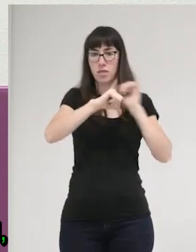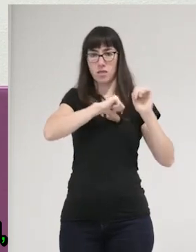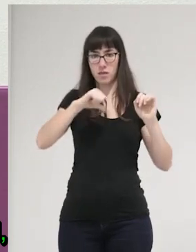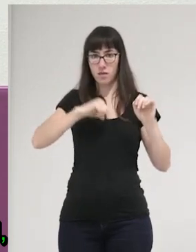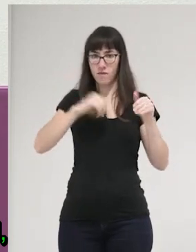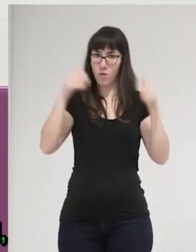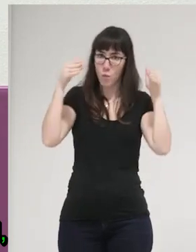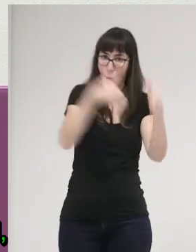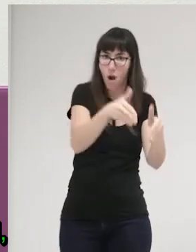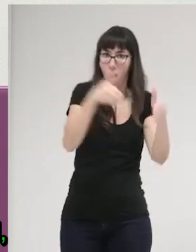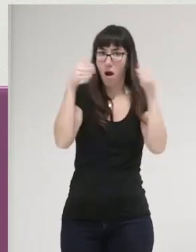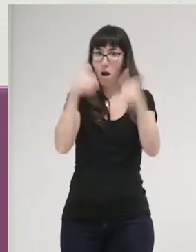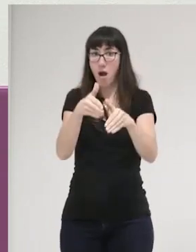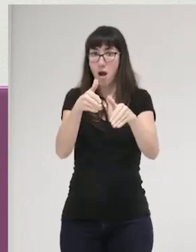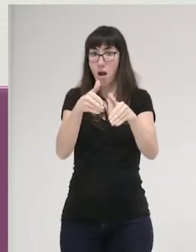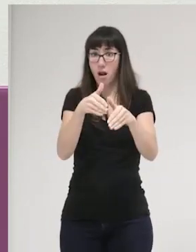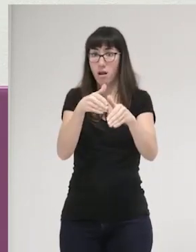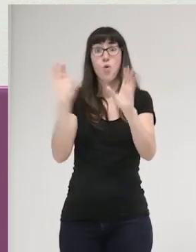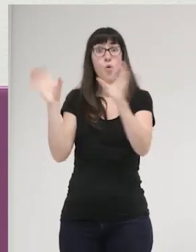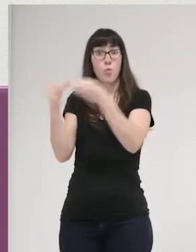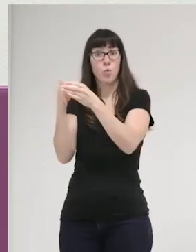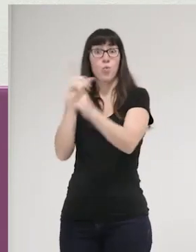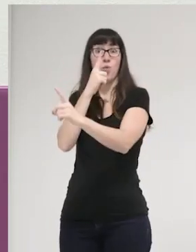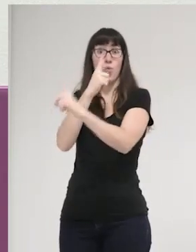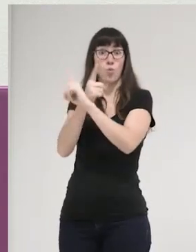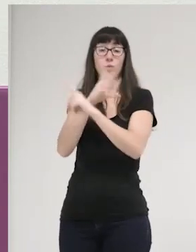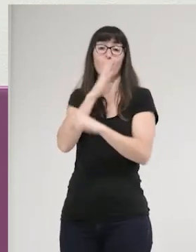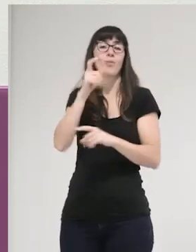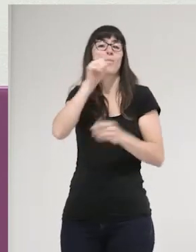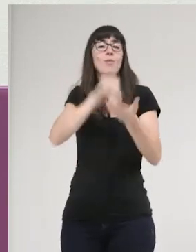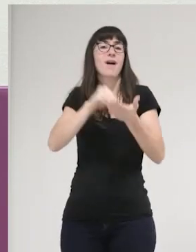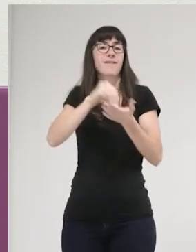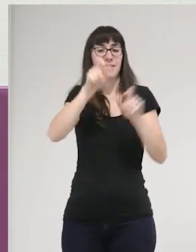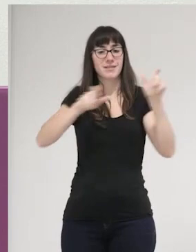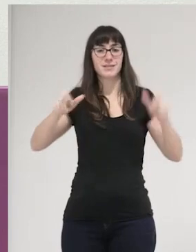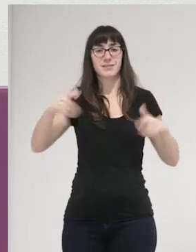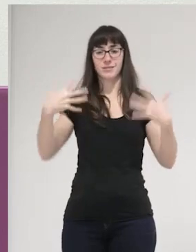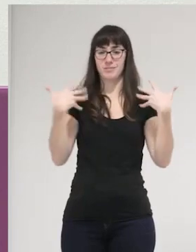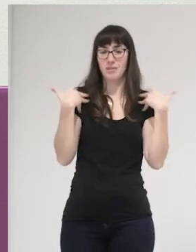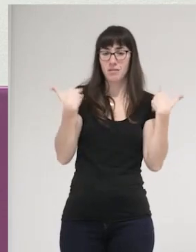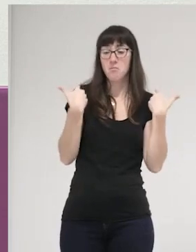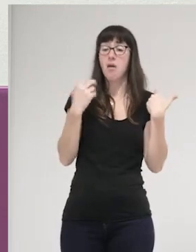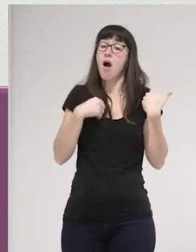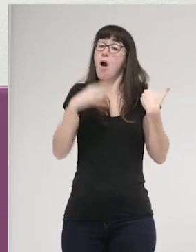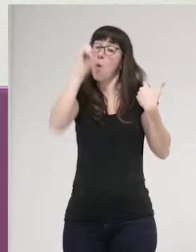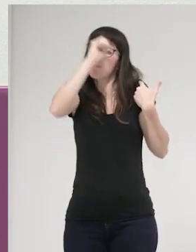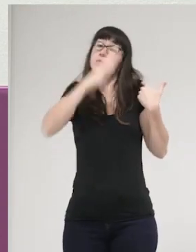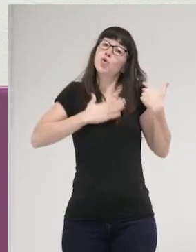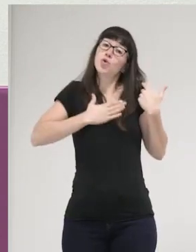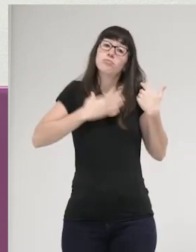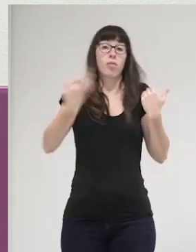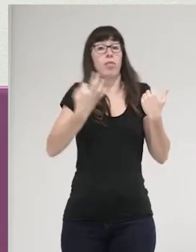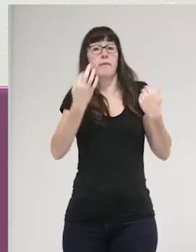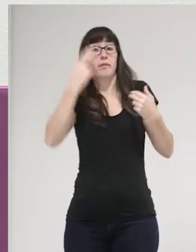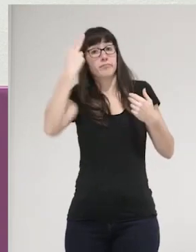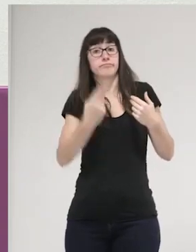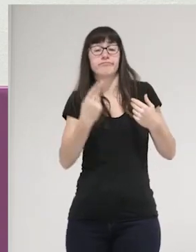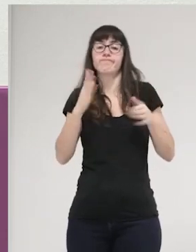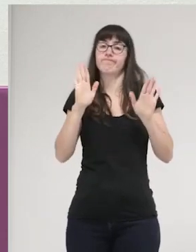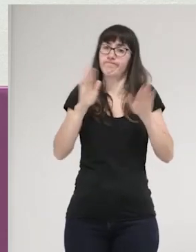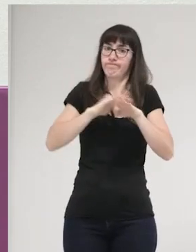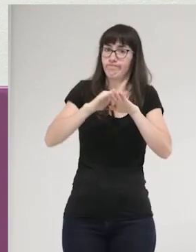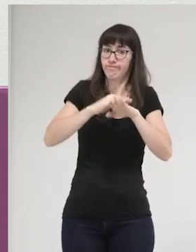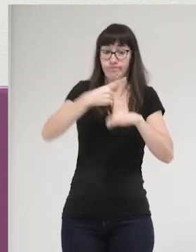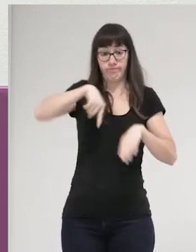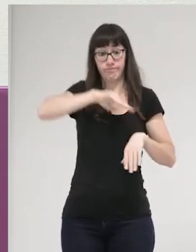muchas veces, de la comunidad, porque yo como víctima me parece que esto es así, pues bueno, esto no nos tenemos que olvidar que las víctimas